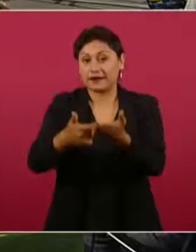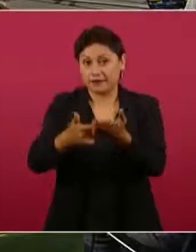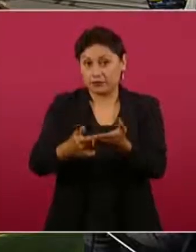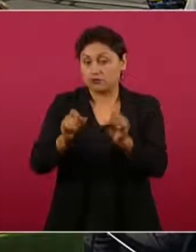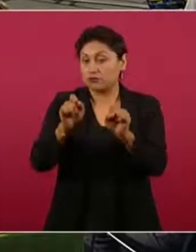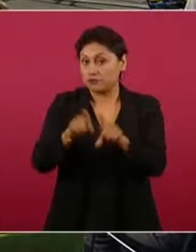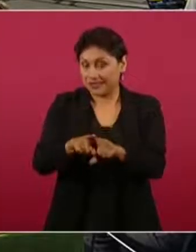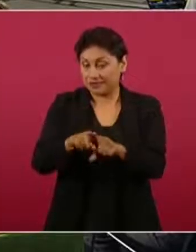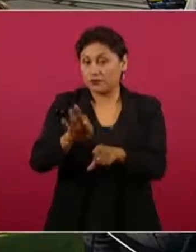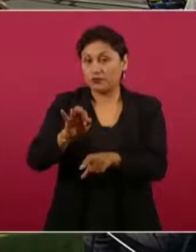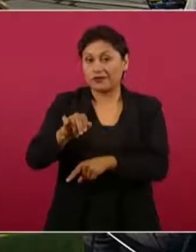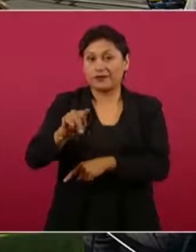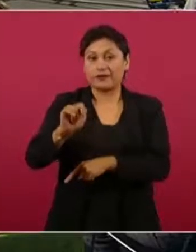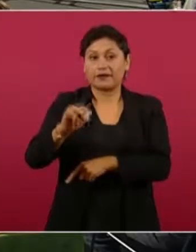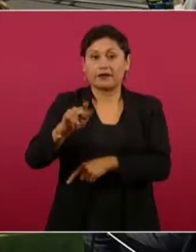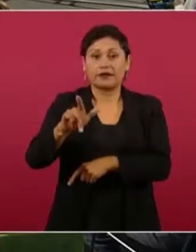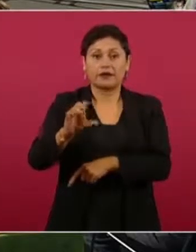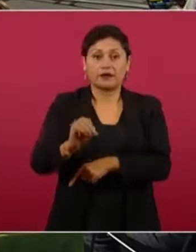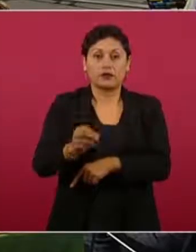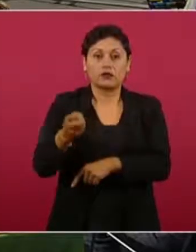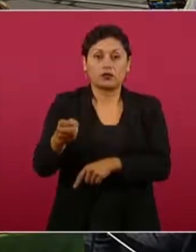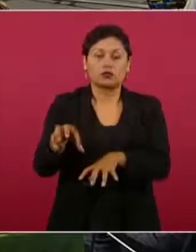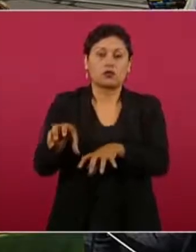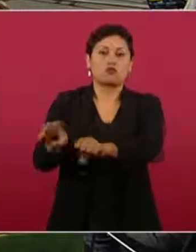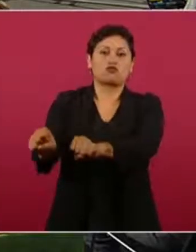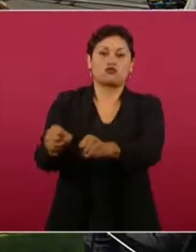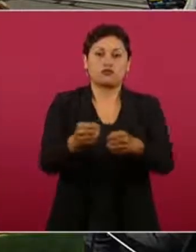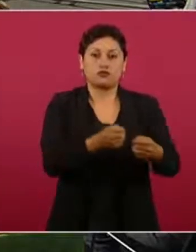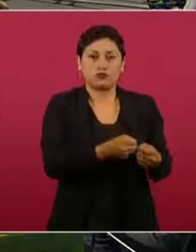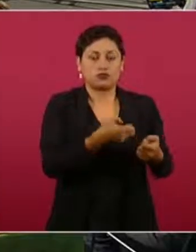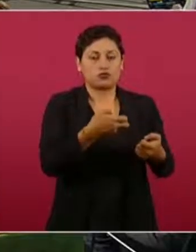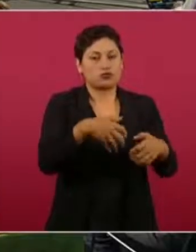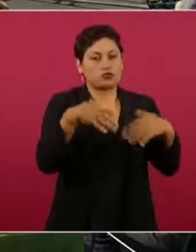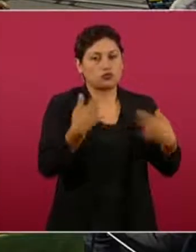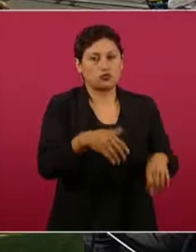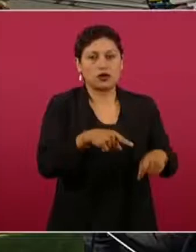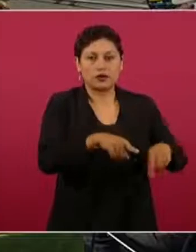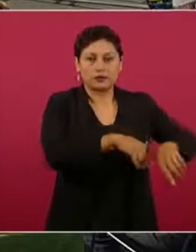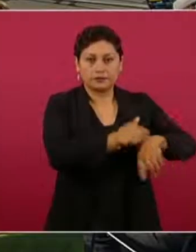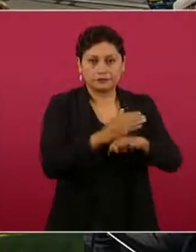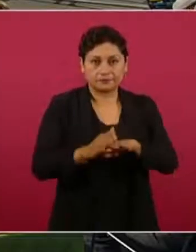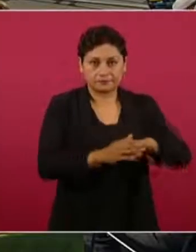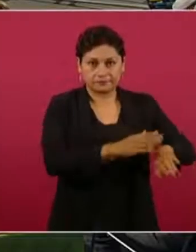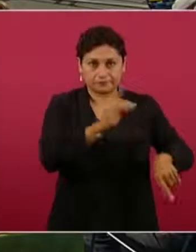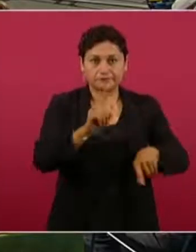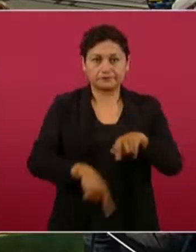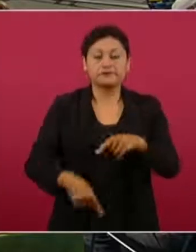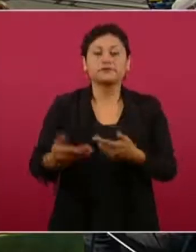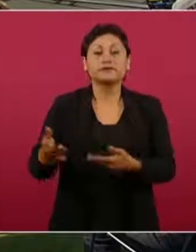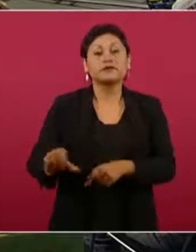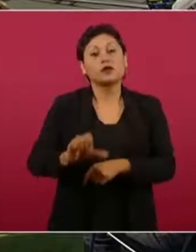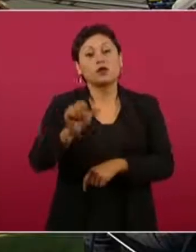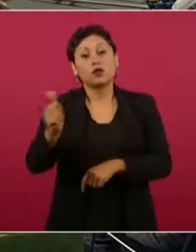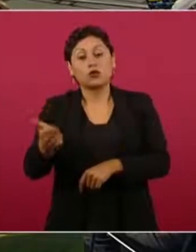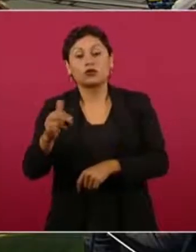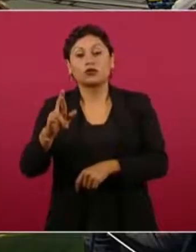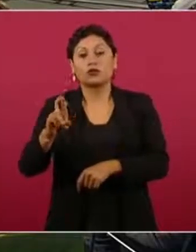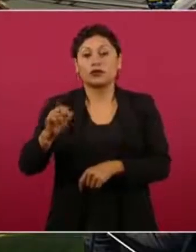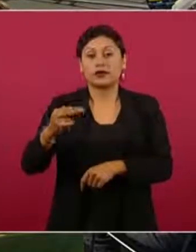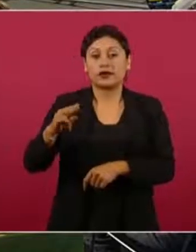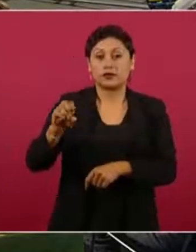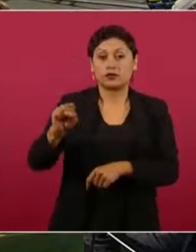implica un aseguramiento muy relevante por parte de la Secretaría de la Defensa Nacional. También en Reynosa, otro detenido